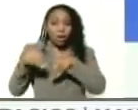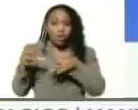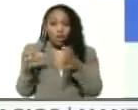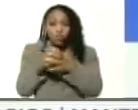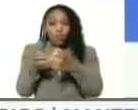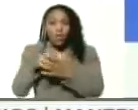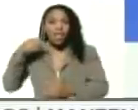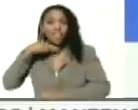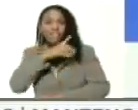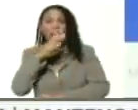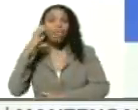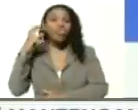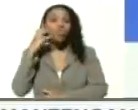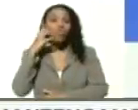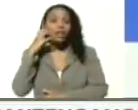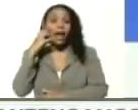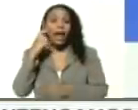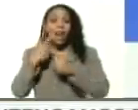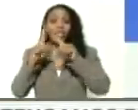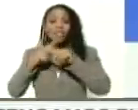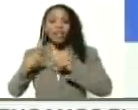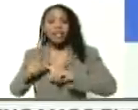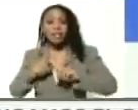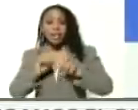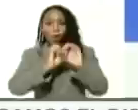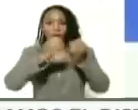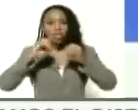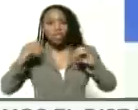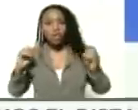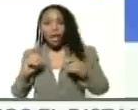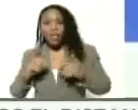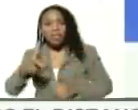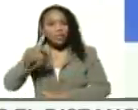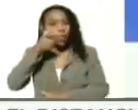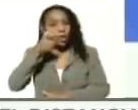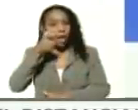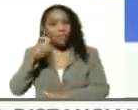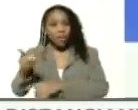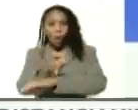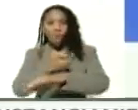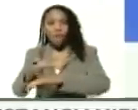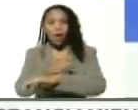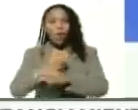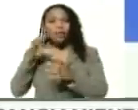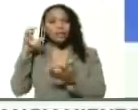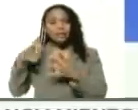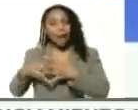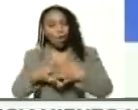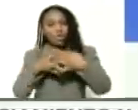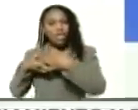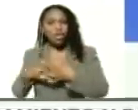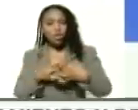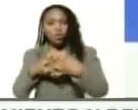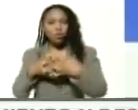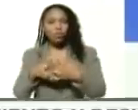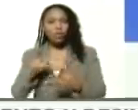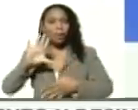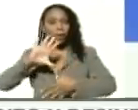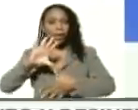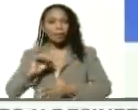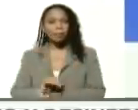Duque y la injerencia de organismos de seguridad del gobierno de los Estados Unidos de América.